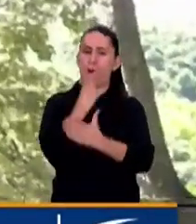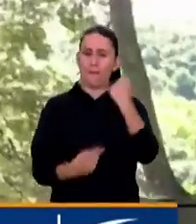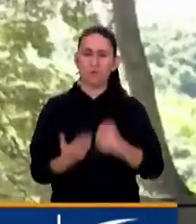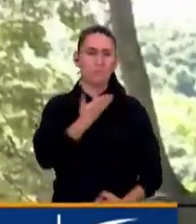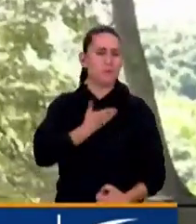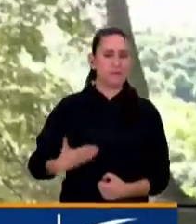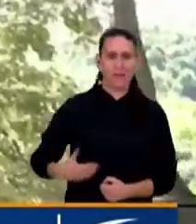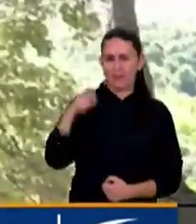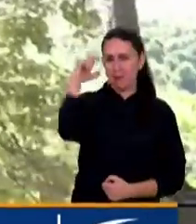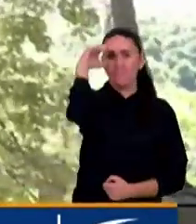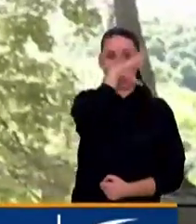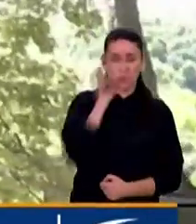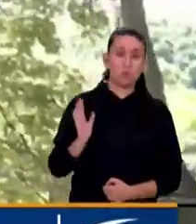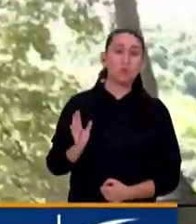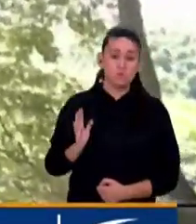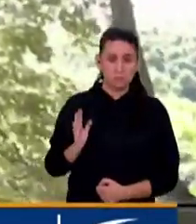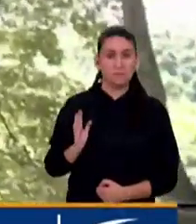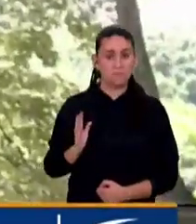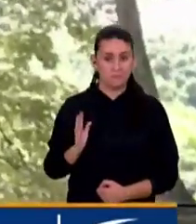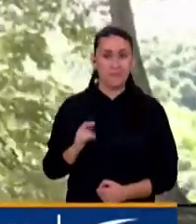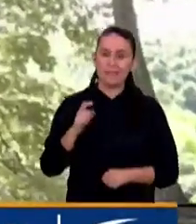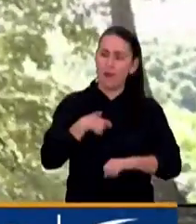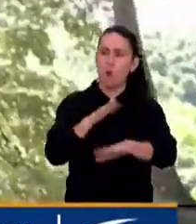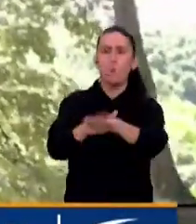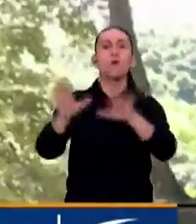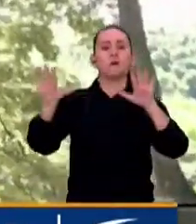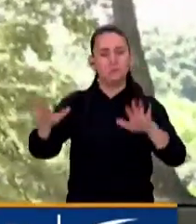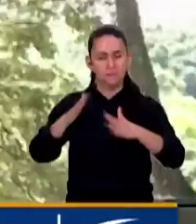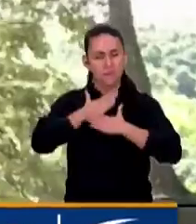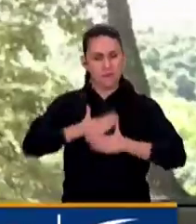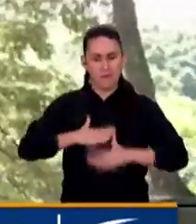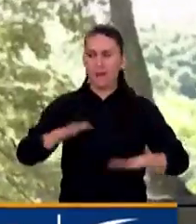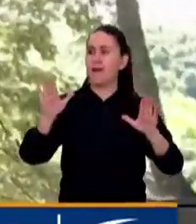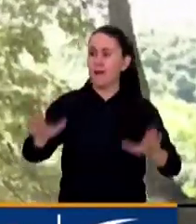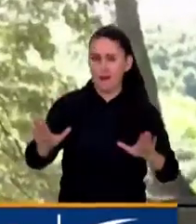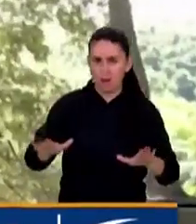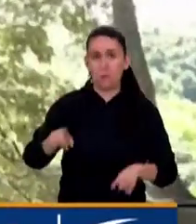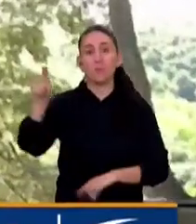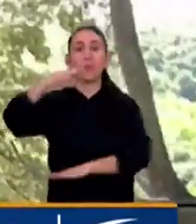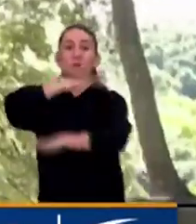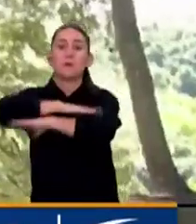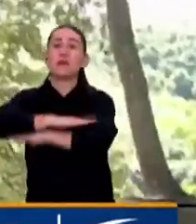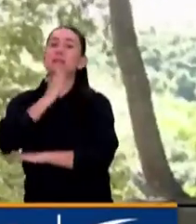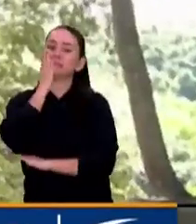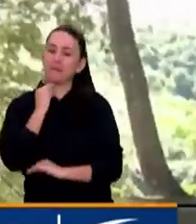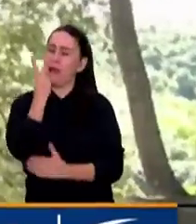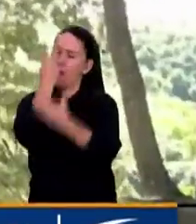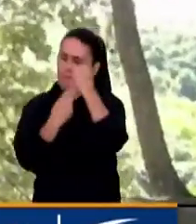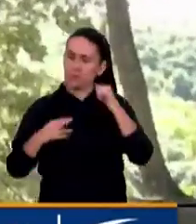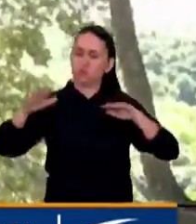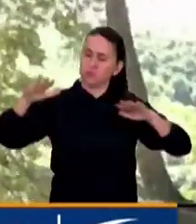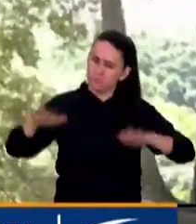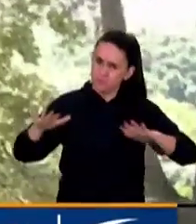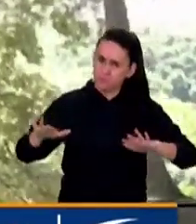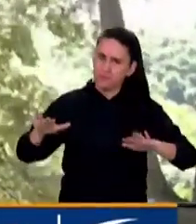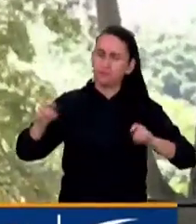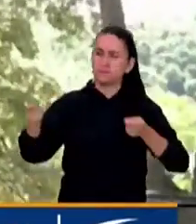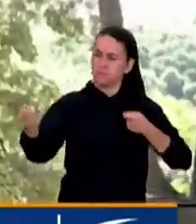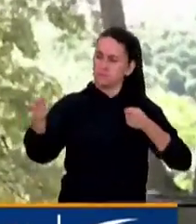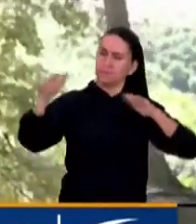que debería ser un llamado a la calma como el embajador israelí. Ahora bien, hay que también tener en cuenta